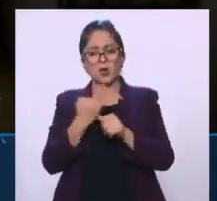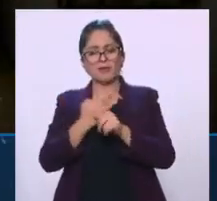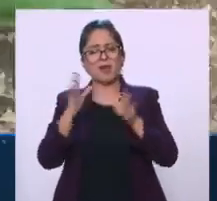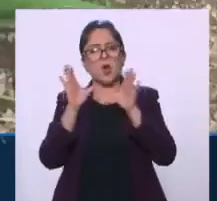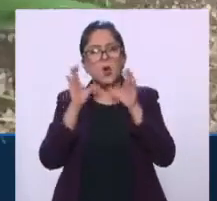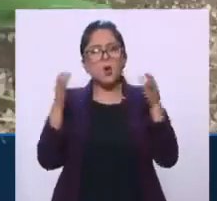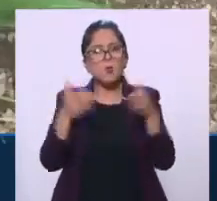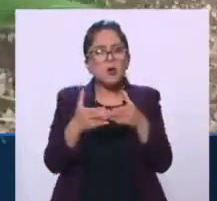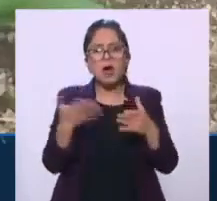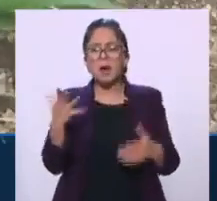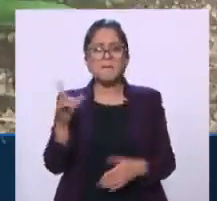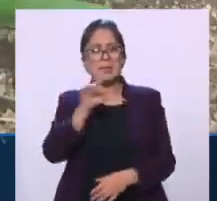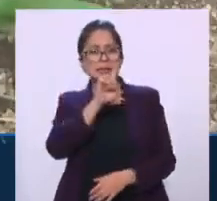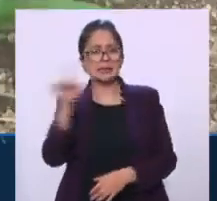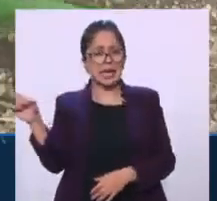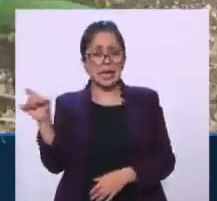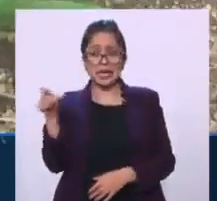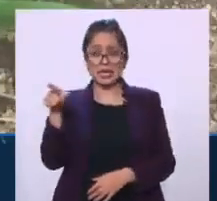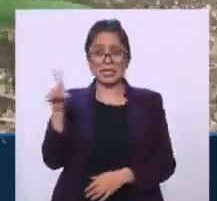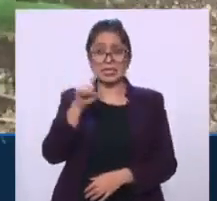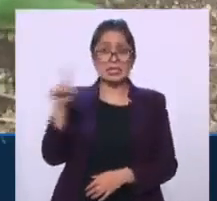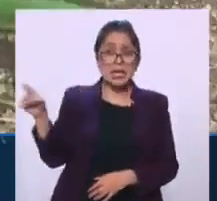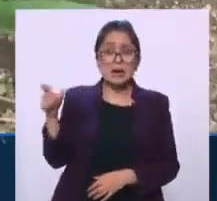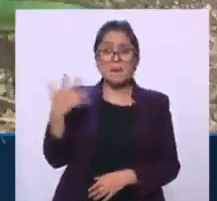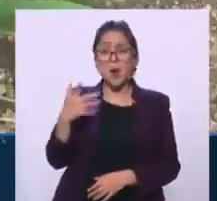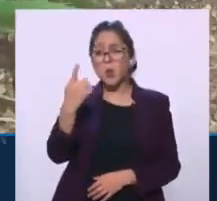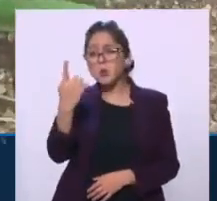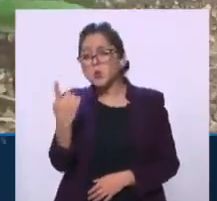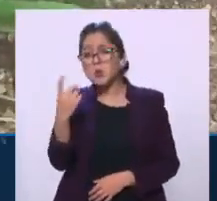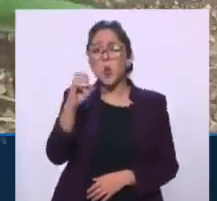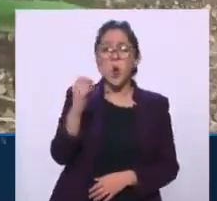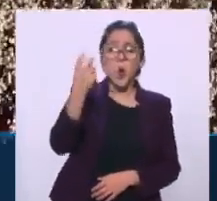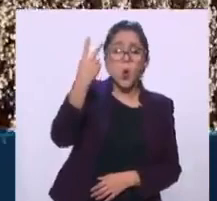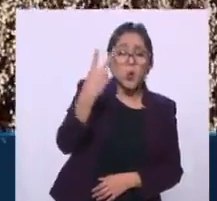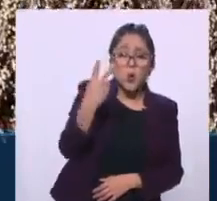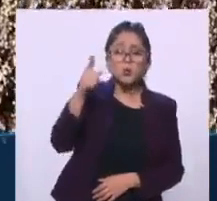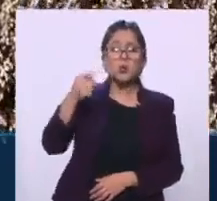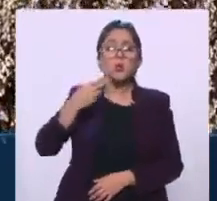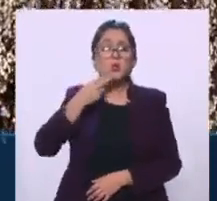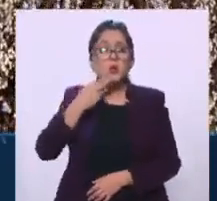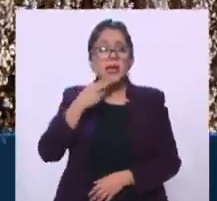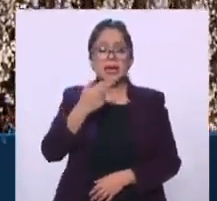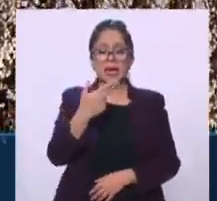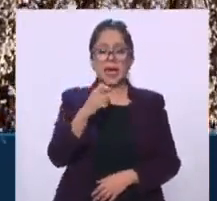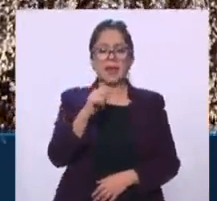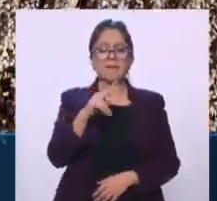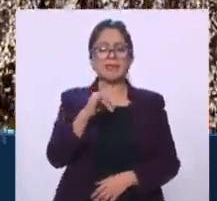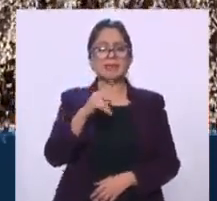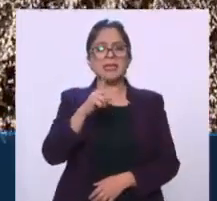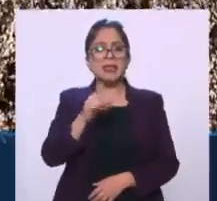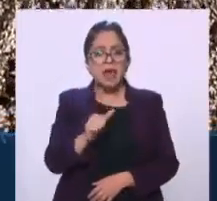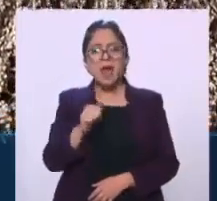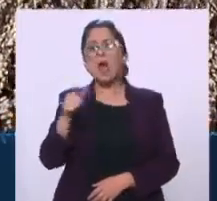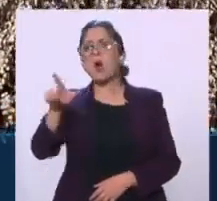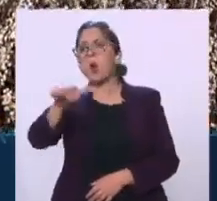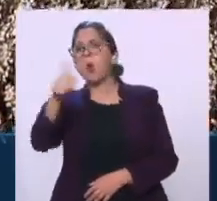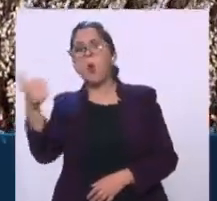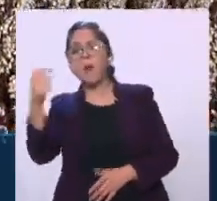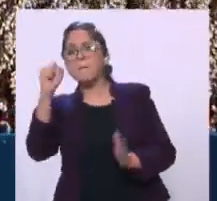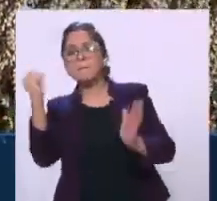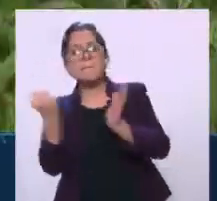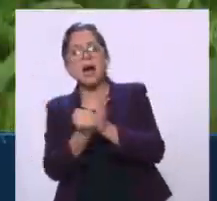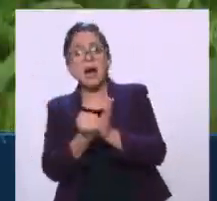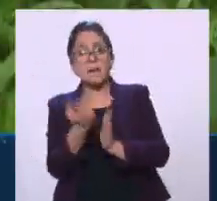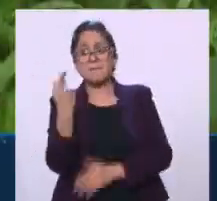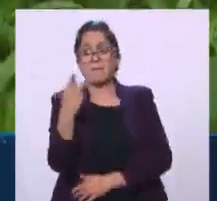tenemos 100 de esos 100, uno o dos en algún momento usa un herbicida que puede ser glifosato u otro, pero